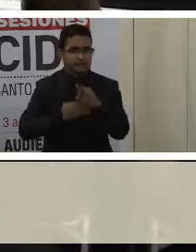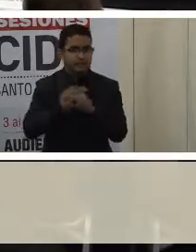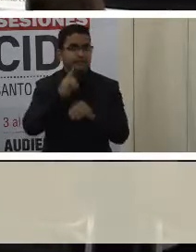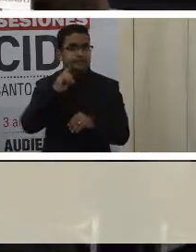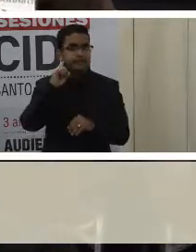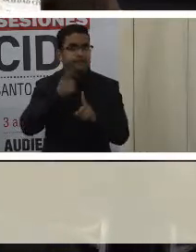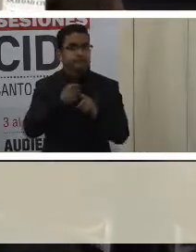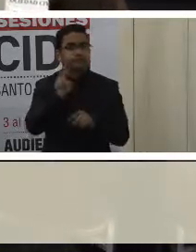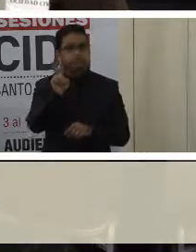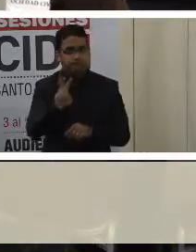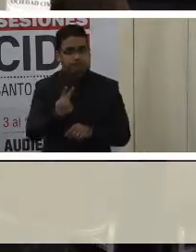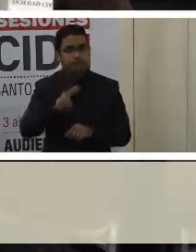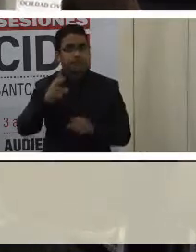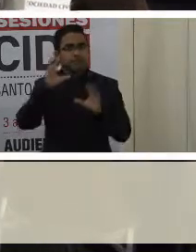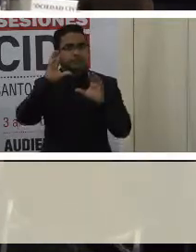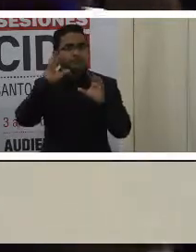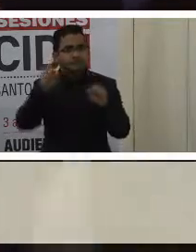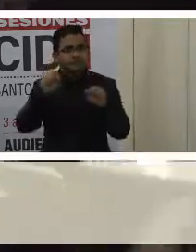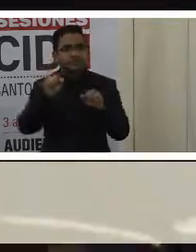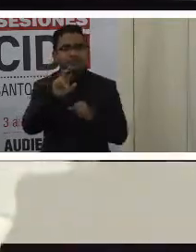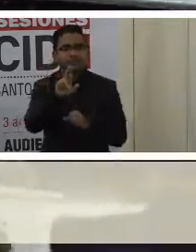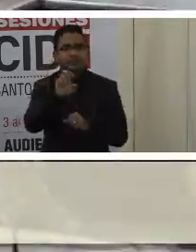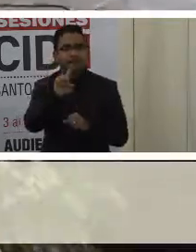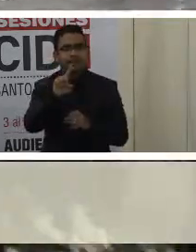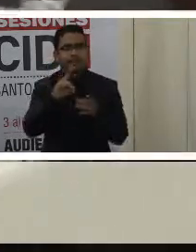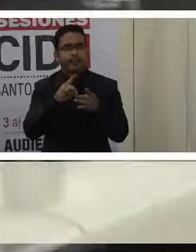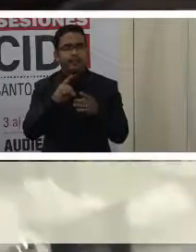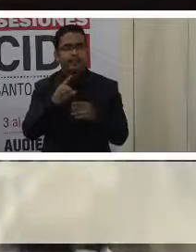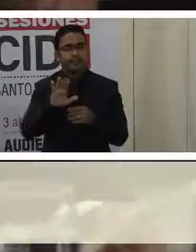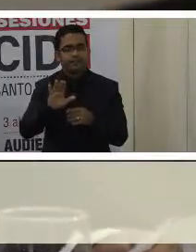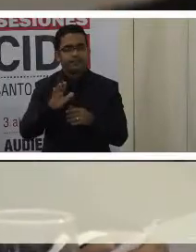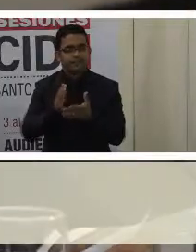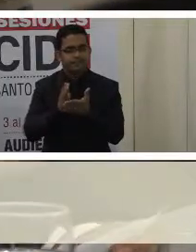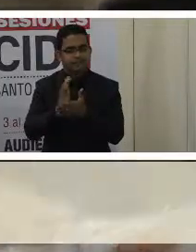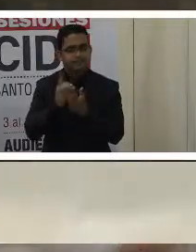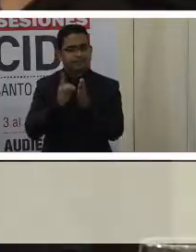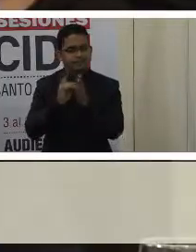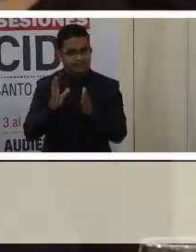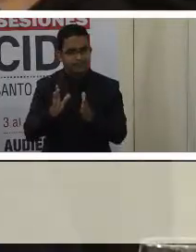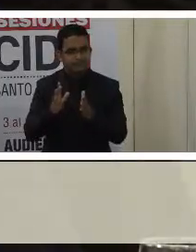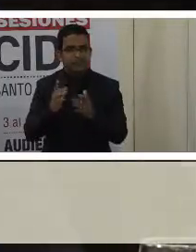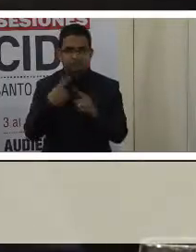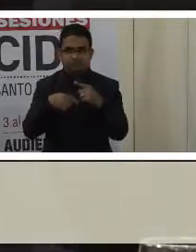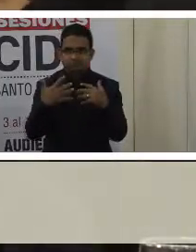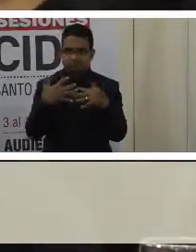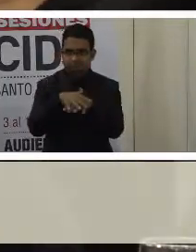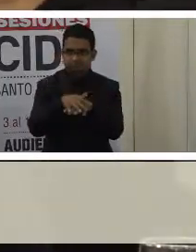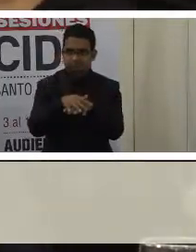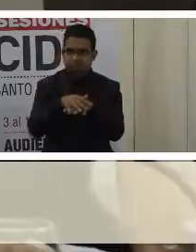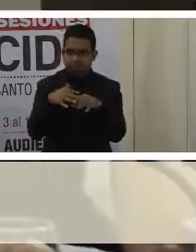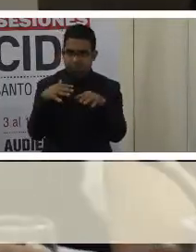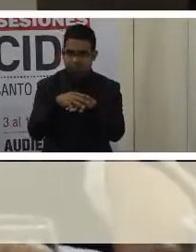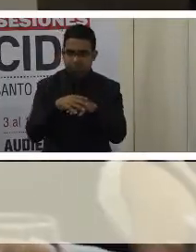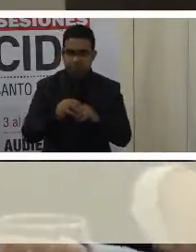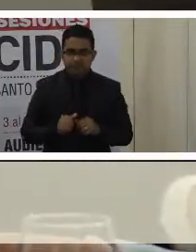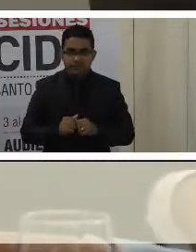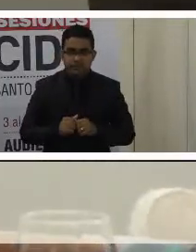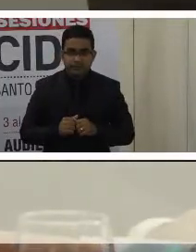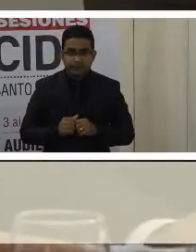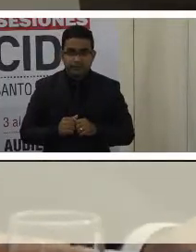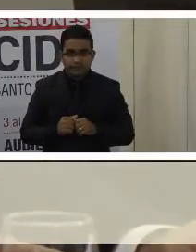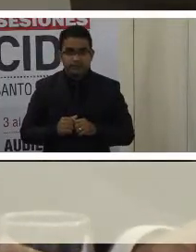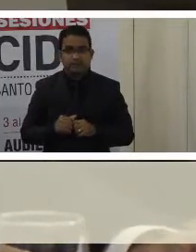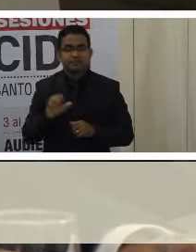Y vicepresidente de la Red de Organizaciones No Gubernamentales de Personas con Discapacidad, RIADIS. La Confederación Sordos de Venezuela,